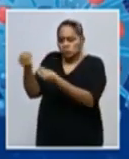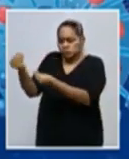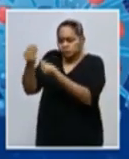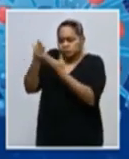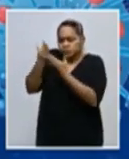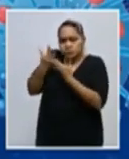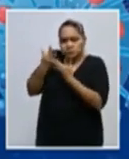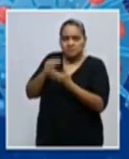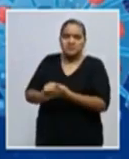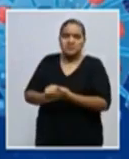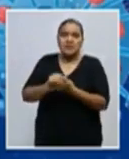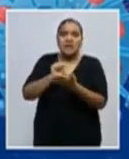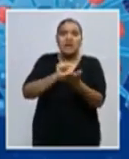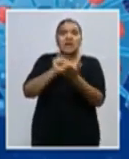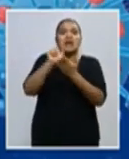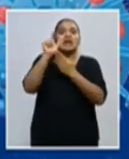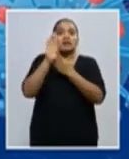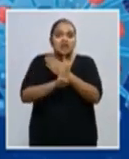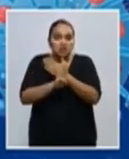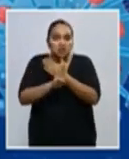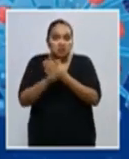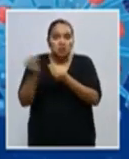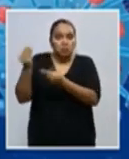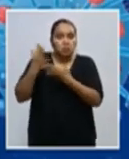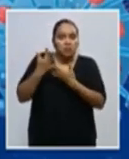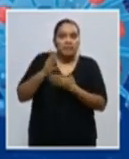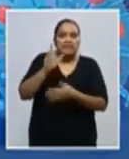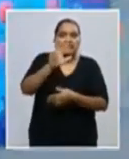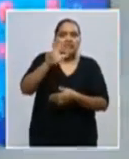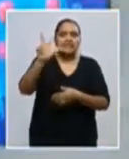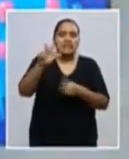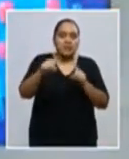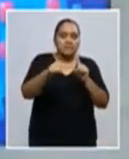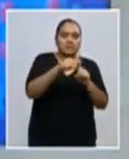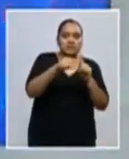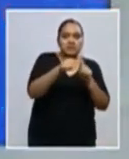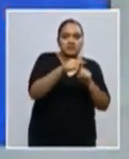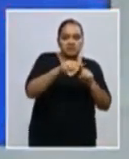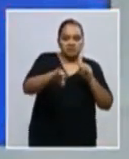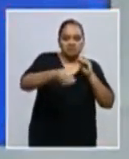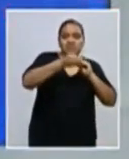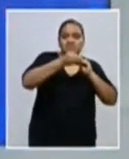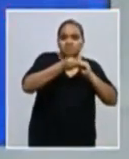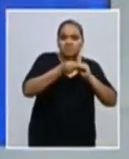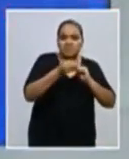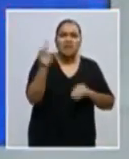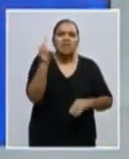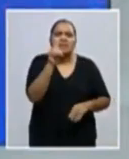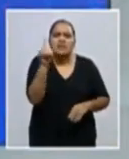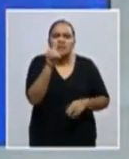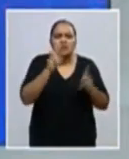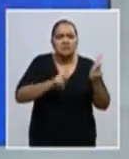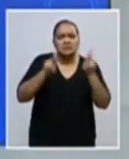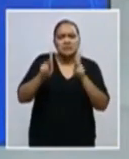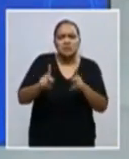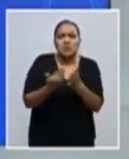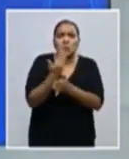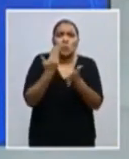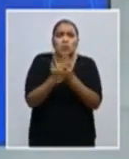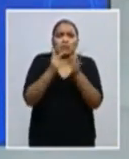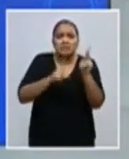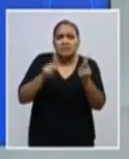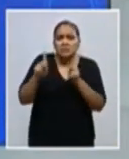realizadas, 33 han resultado positivas. Vamos a ver de dónde corresponden estos nuevos casos.